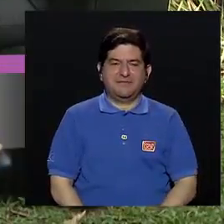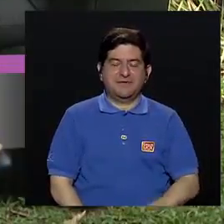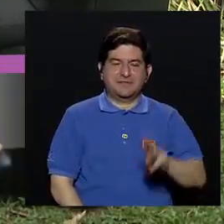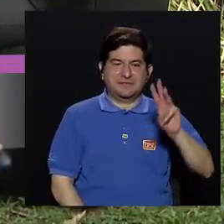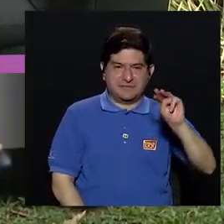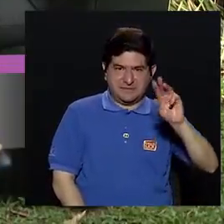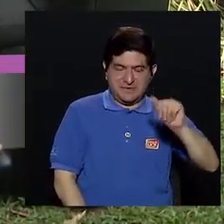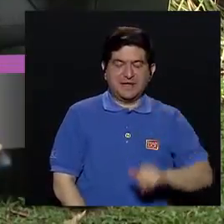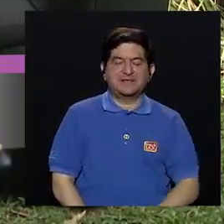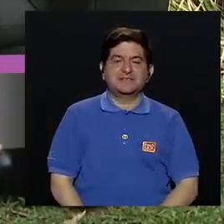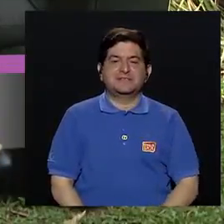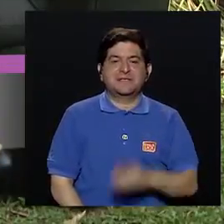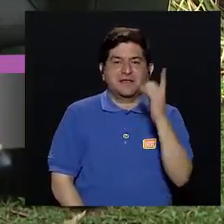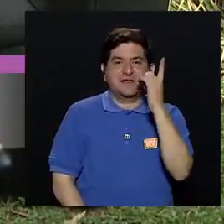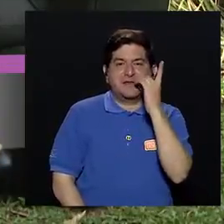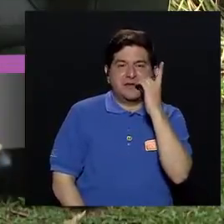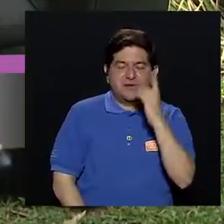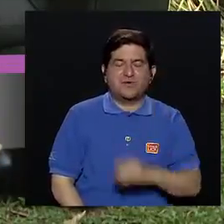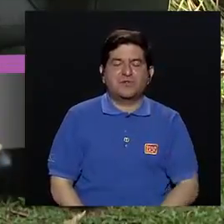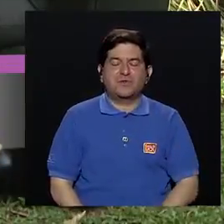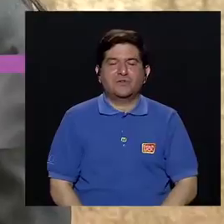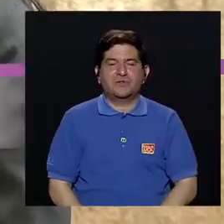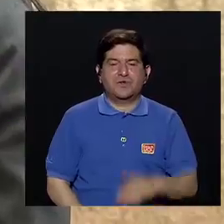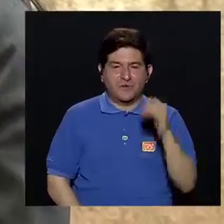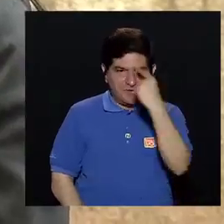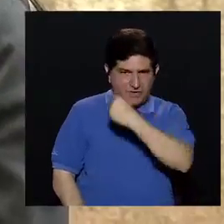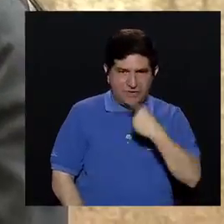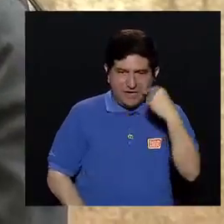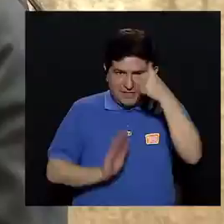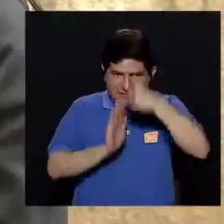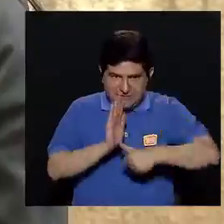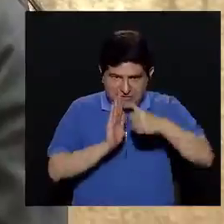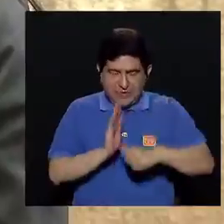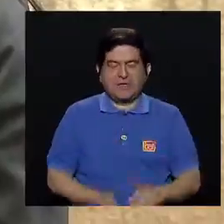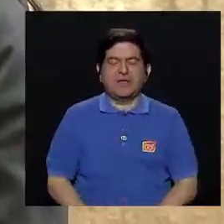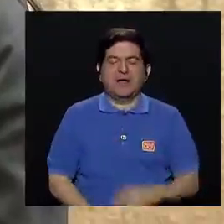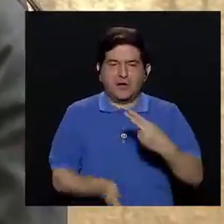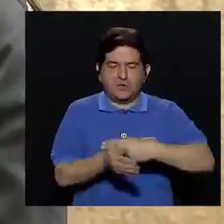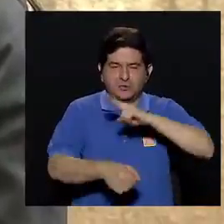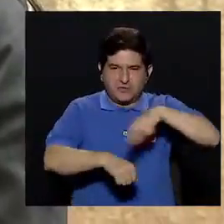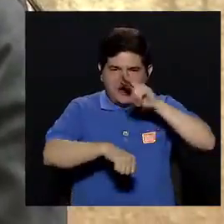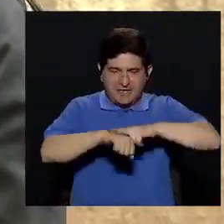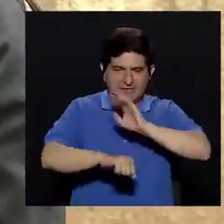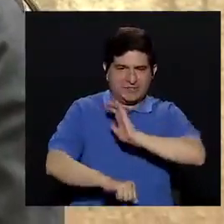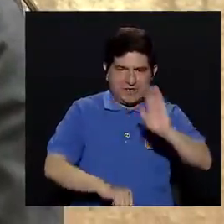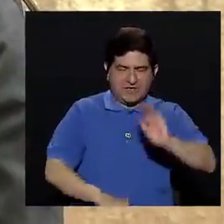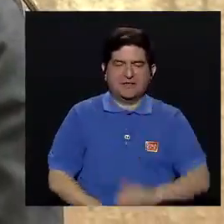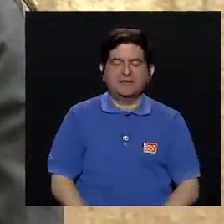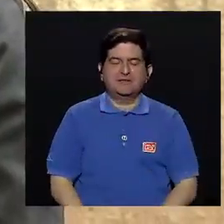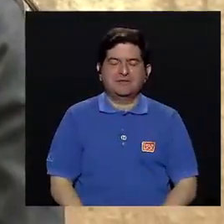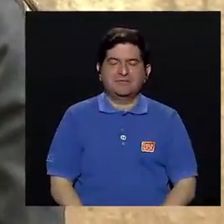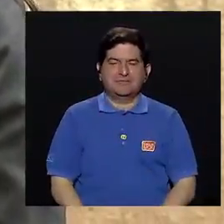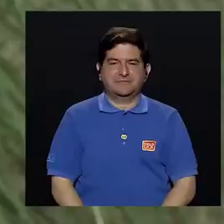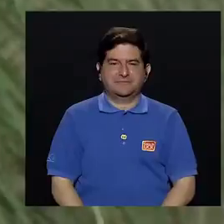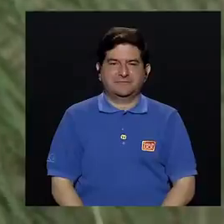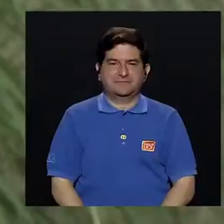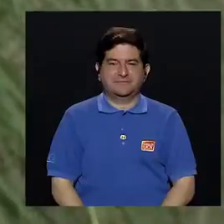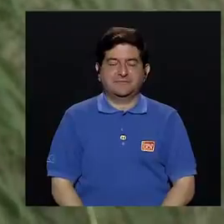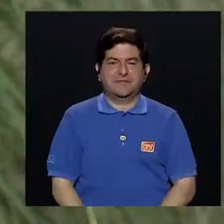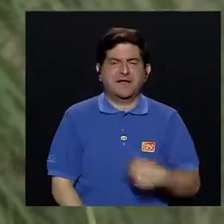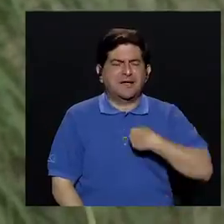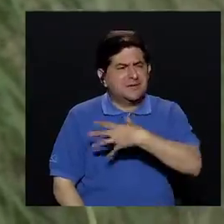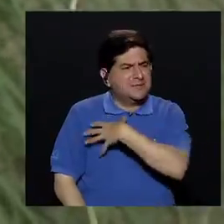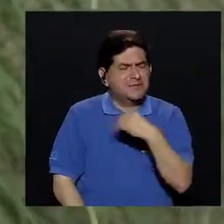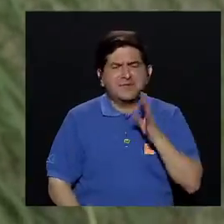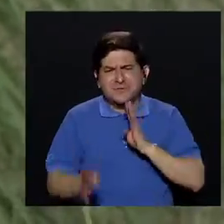Odonto Pediatría, Jefe de la Unidad de Labio Paladar Hendido, Cráneo Maxilofacial del Hospital Nacional de Niños. Doctora, me